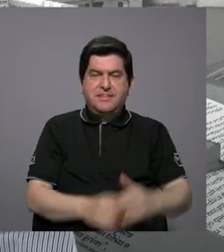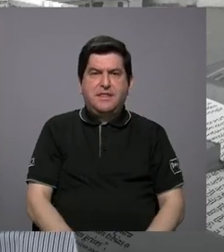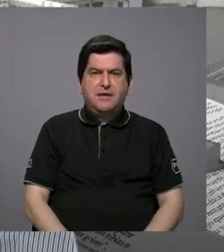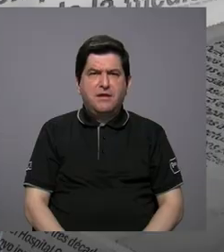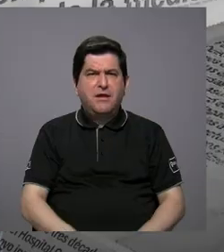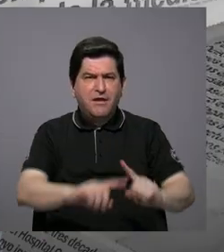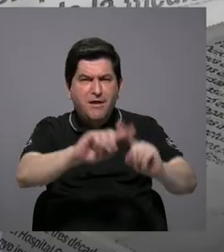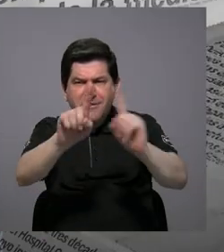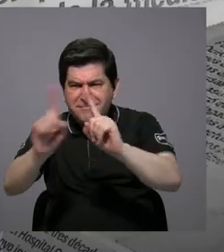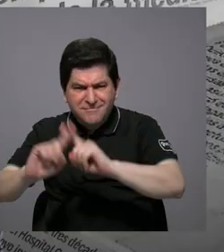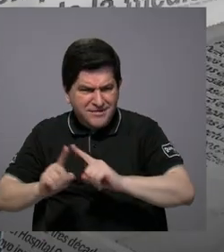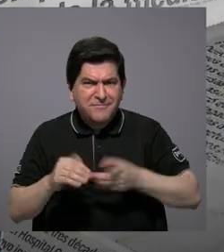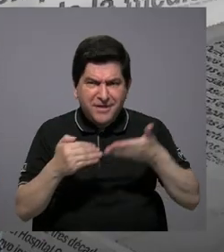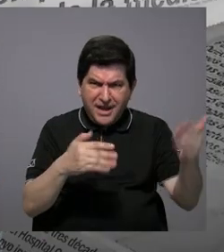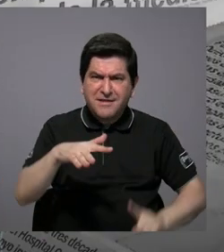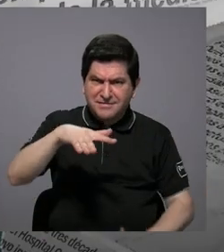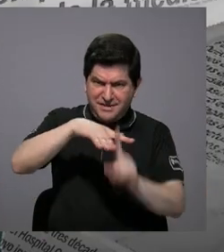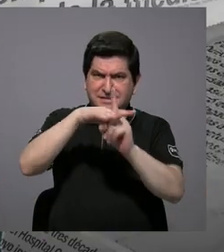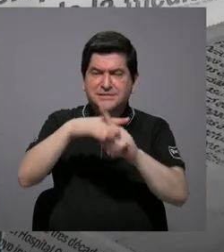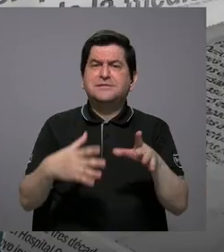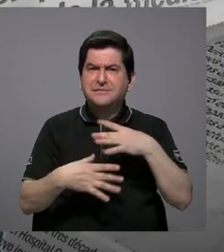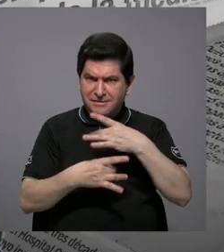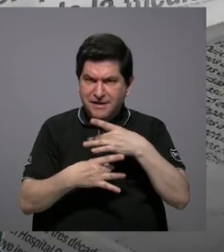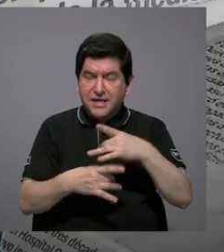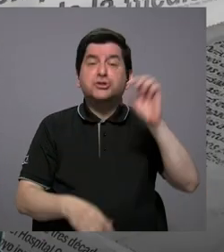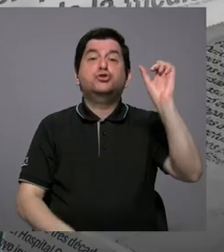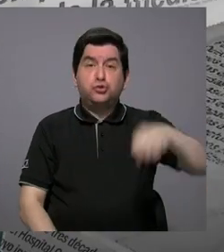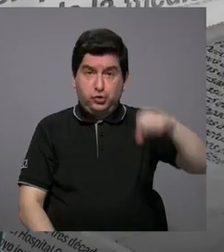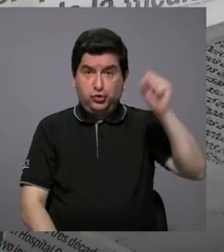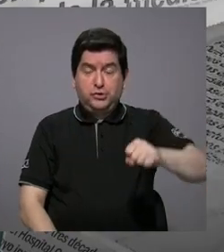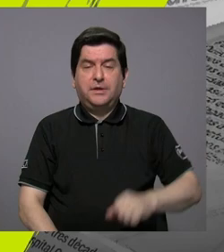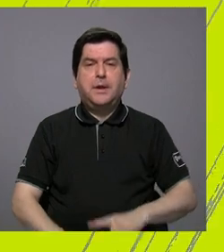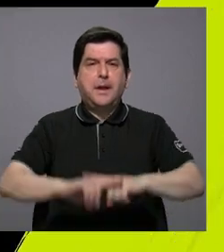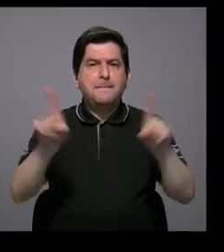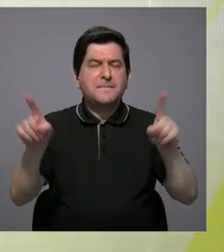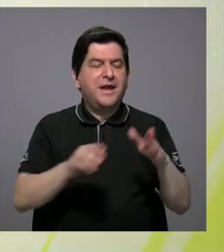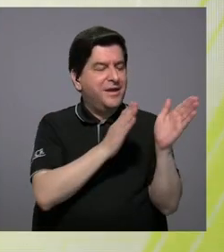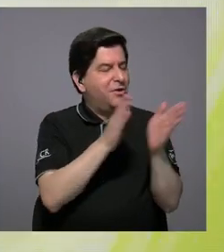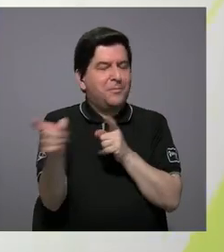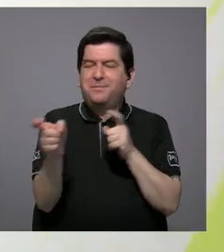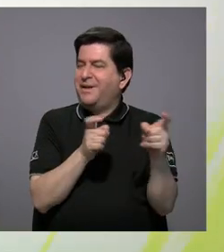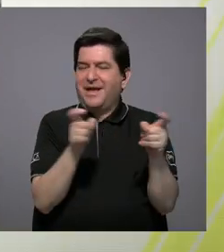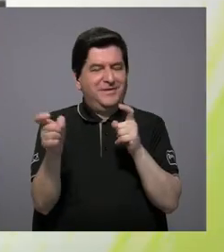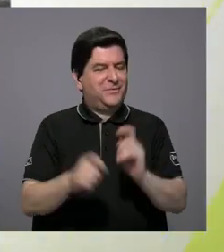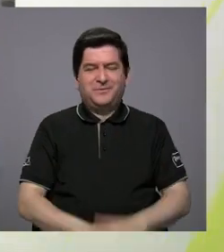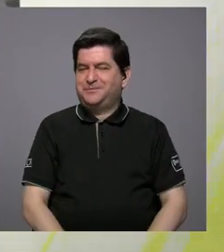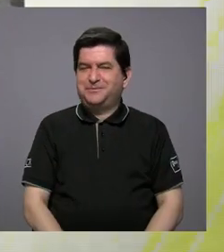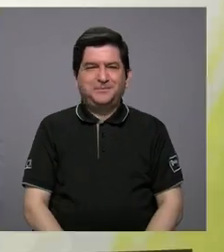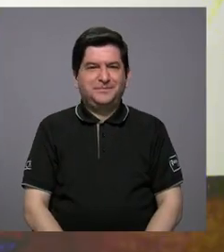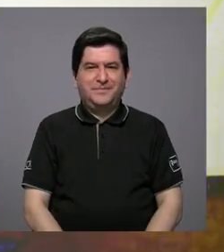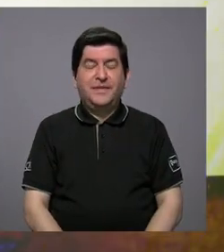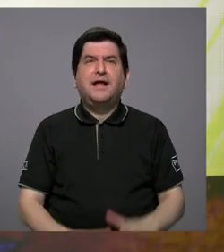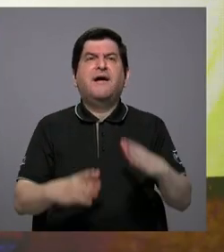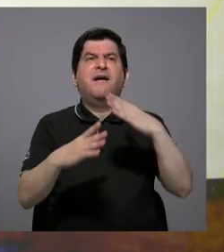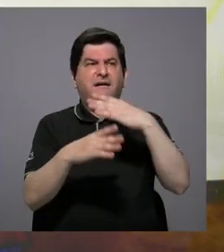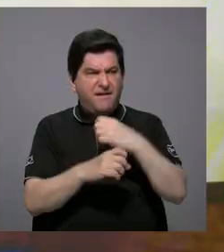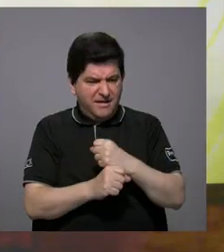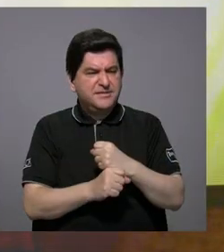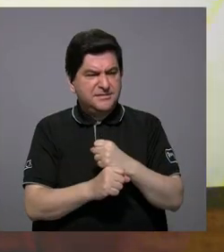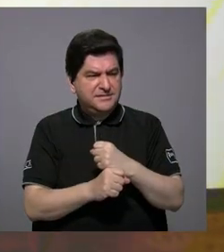surgieron muchas cosas interesantísimas, ¿verdad? Pero no planes reguladores, hicieron, se hizo,